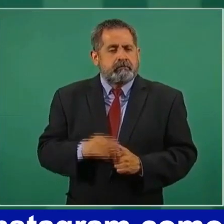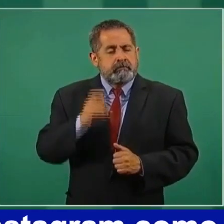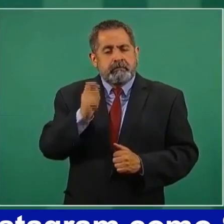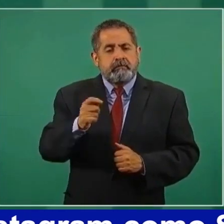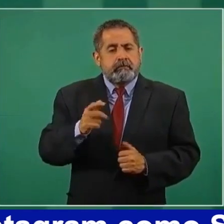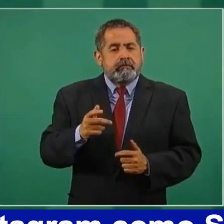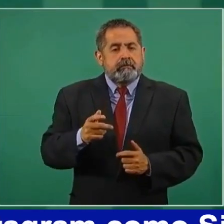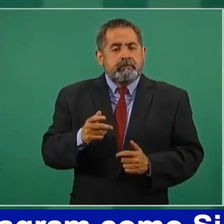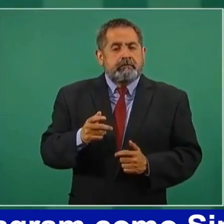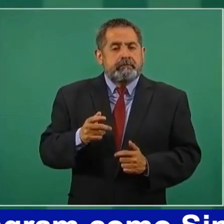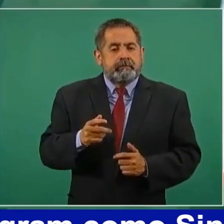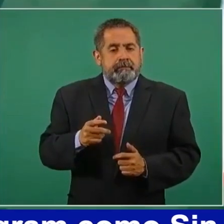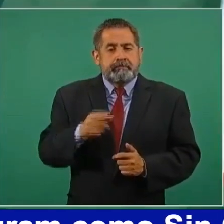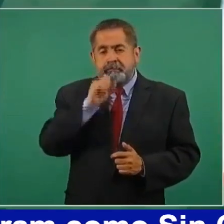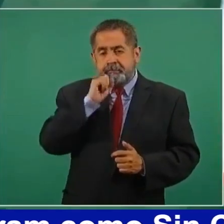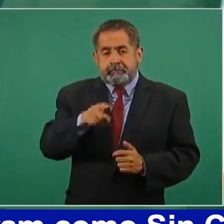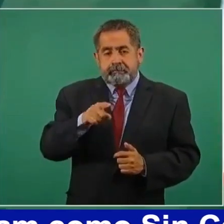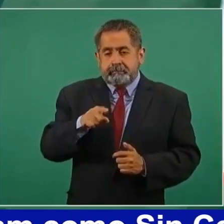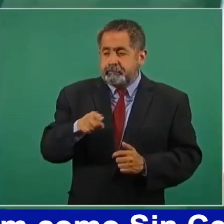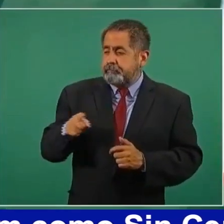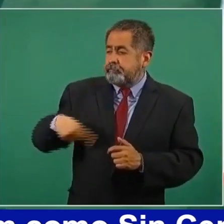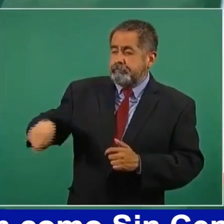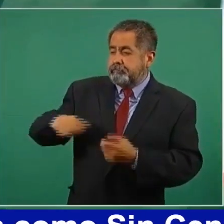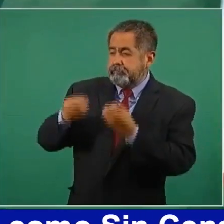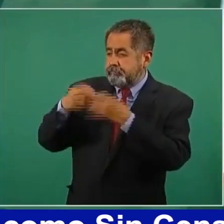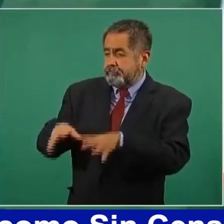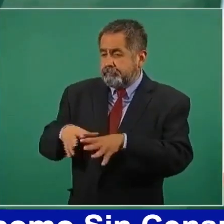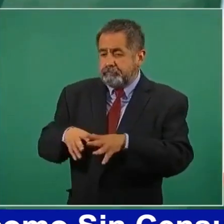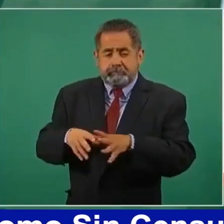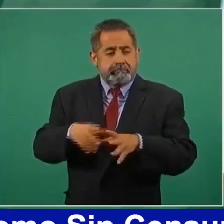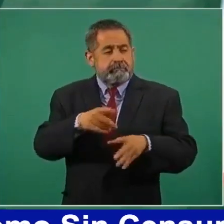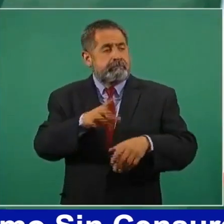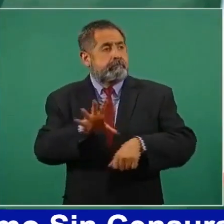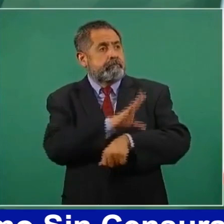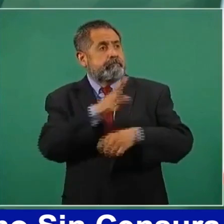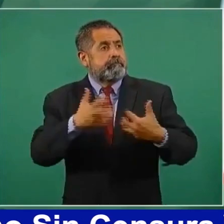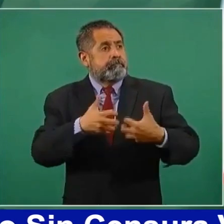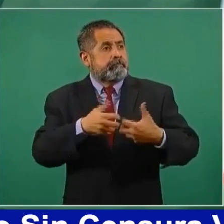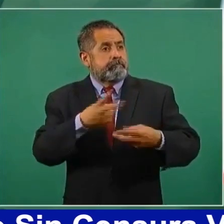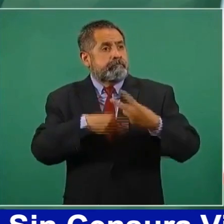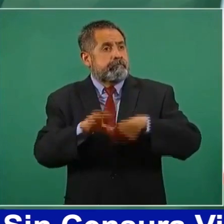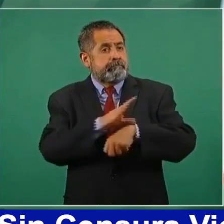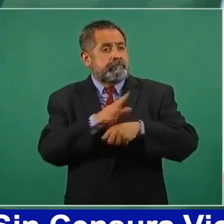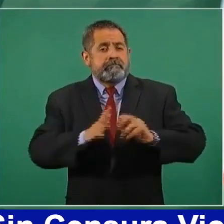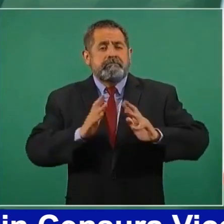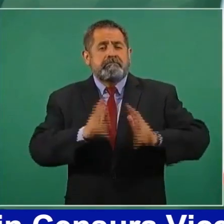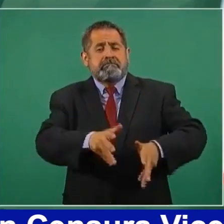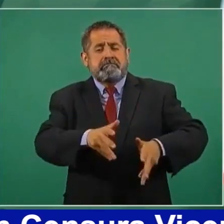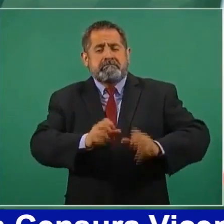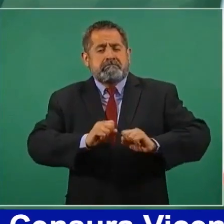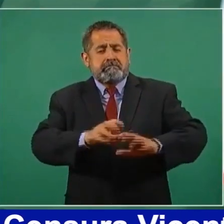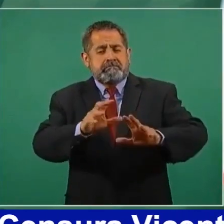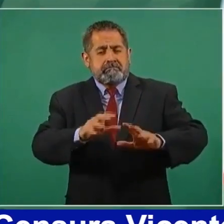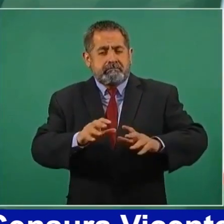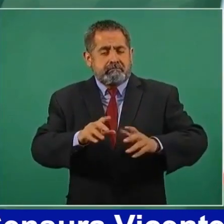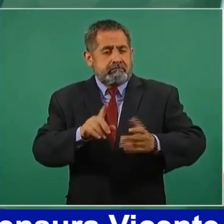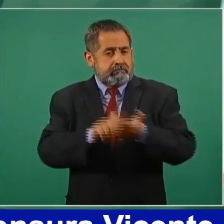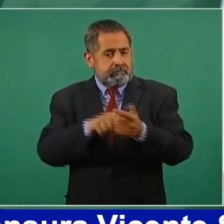desde luego de Oaxaca, de Chiapas. Si ustedes